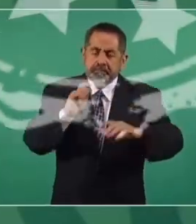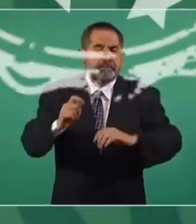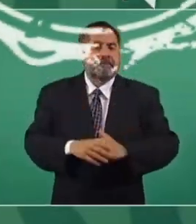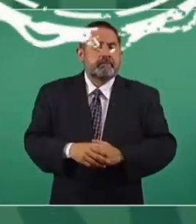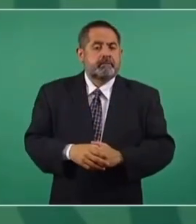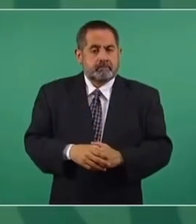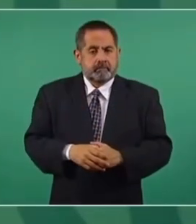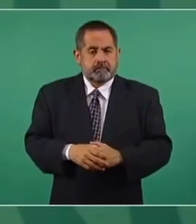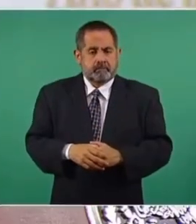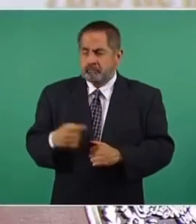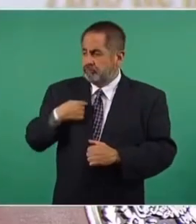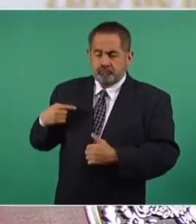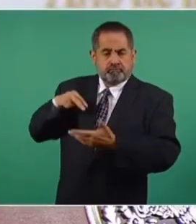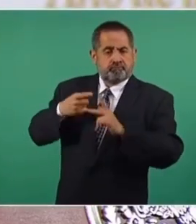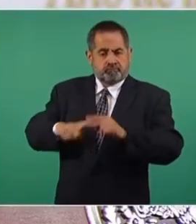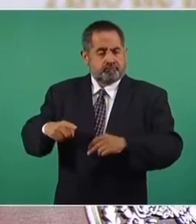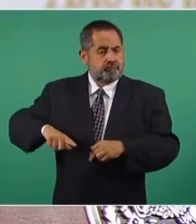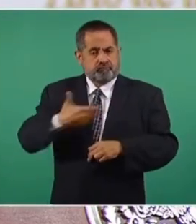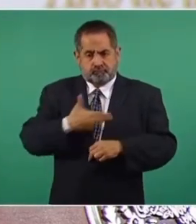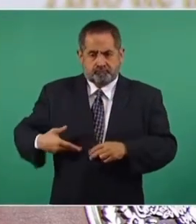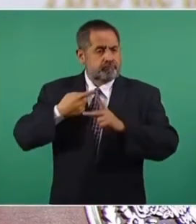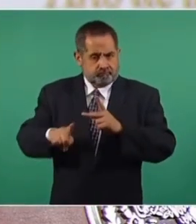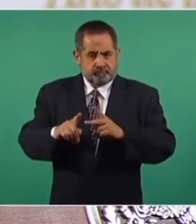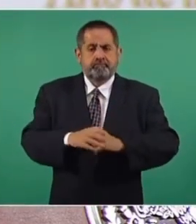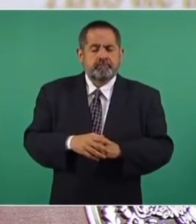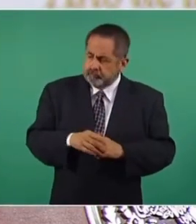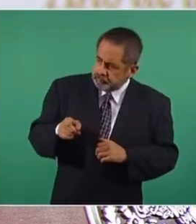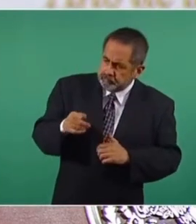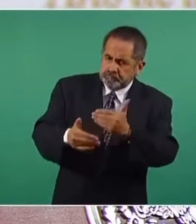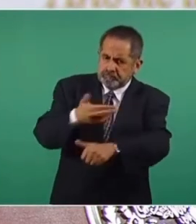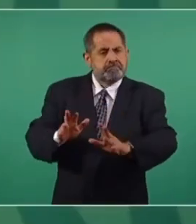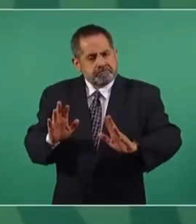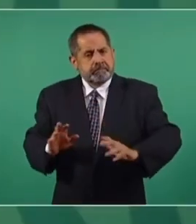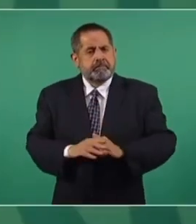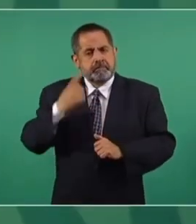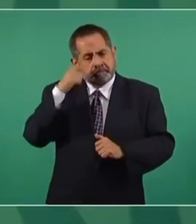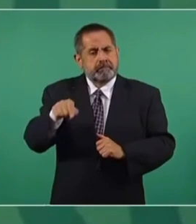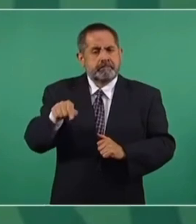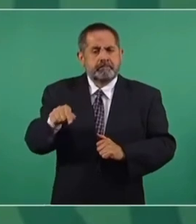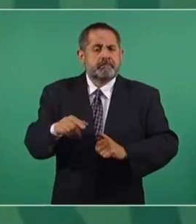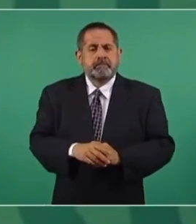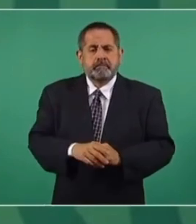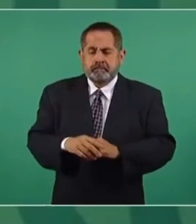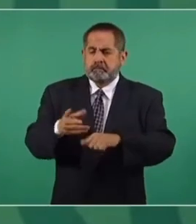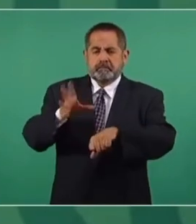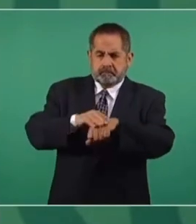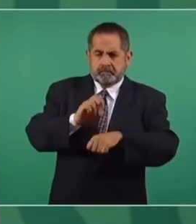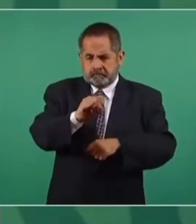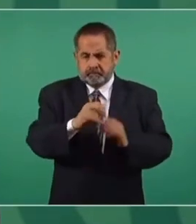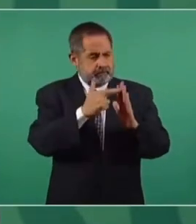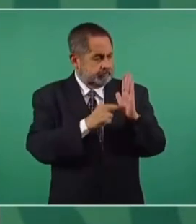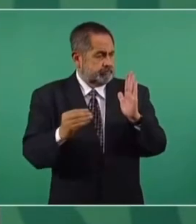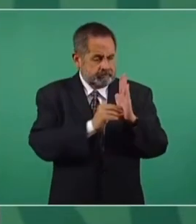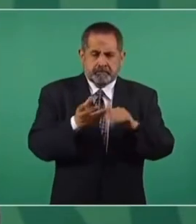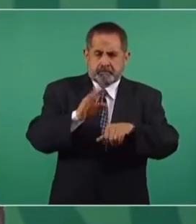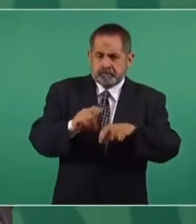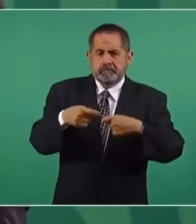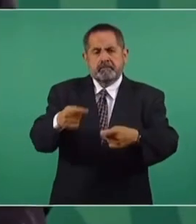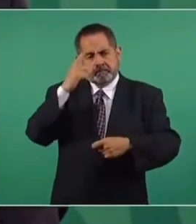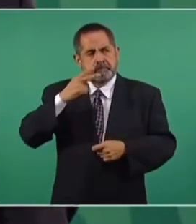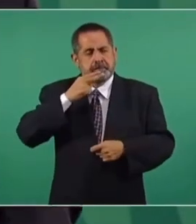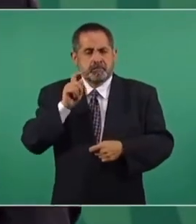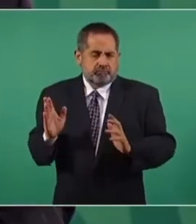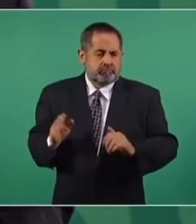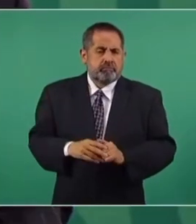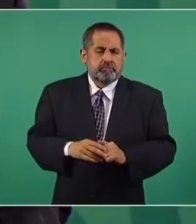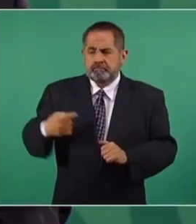Nosotros ya, al llegar al gobierno, encontramos en marcha este proceso para legalizar o regularizar lo del consumo